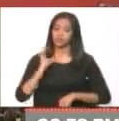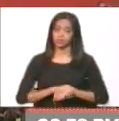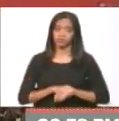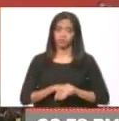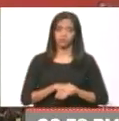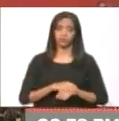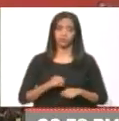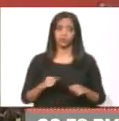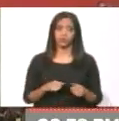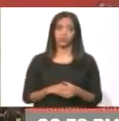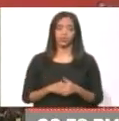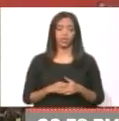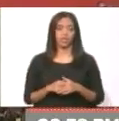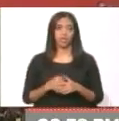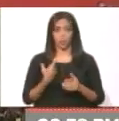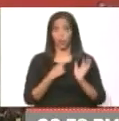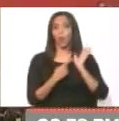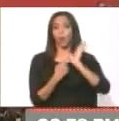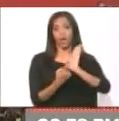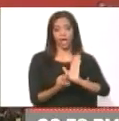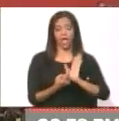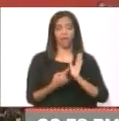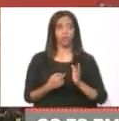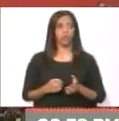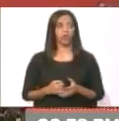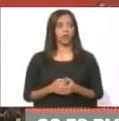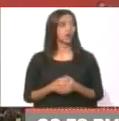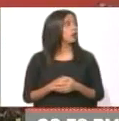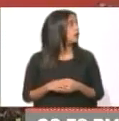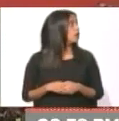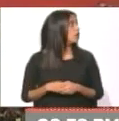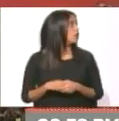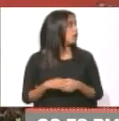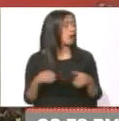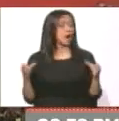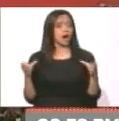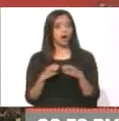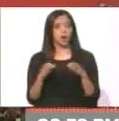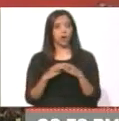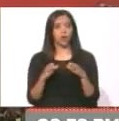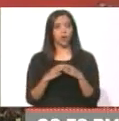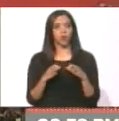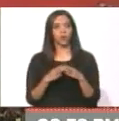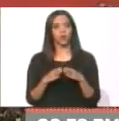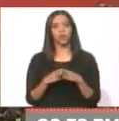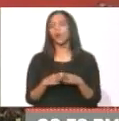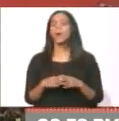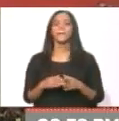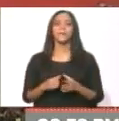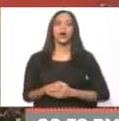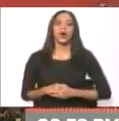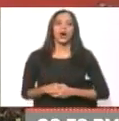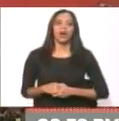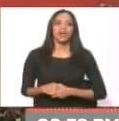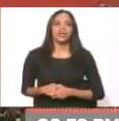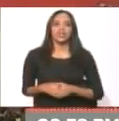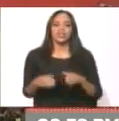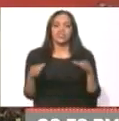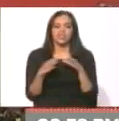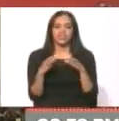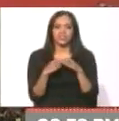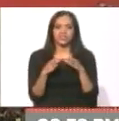y lo pongo como ejemplo. Un compañero, un compañero,